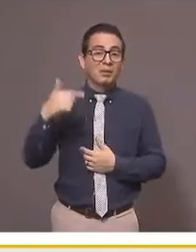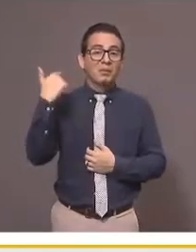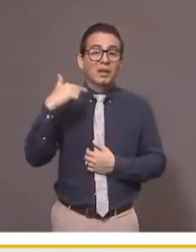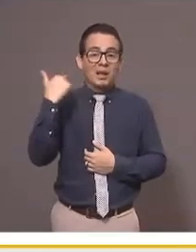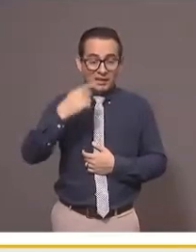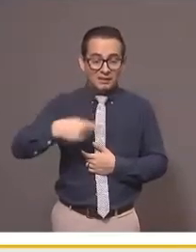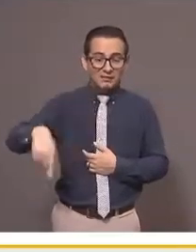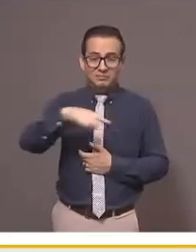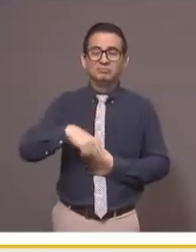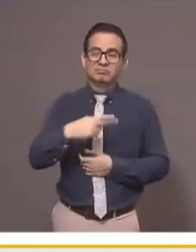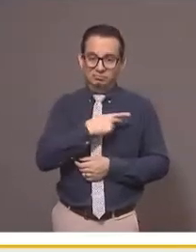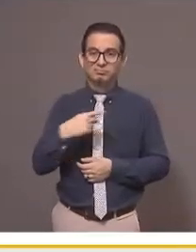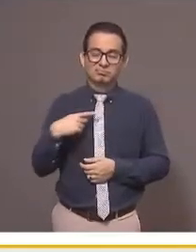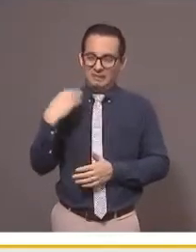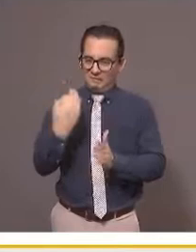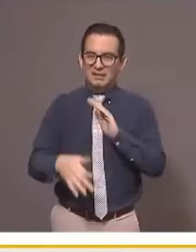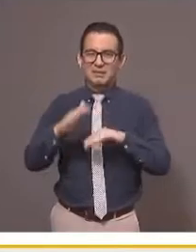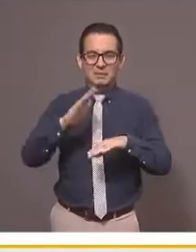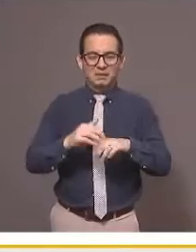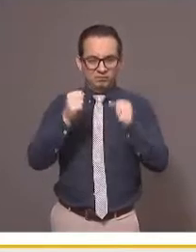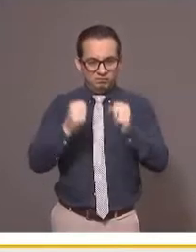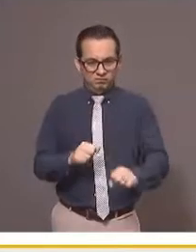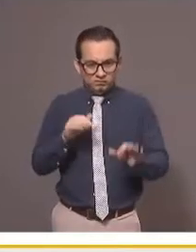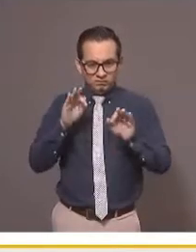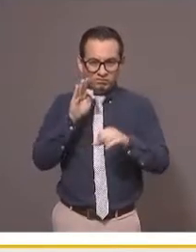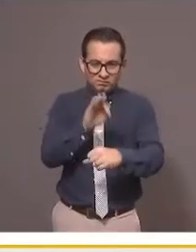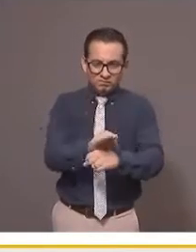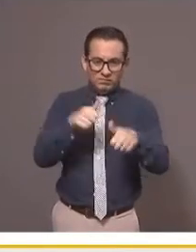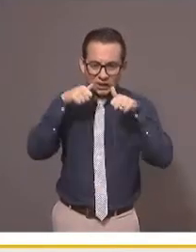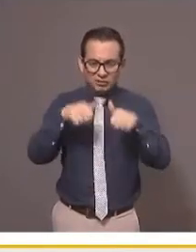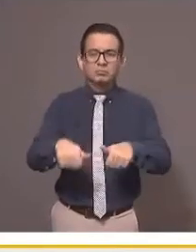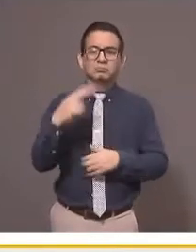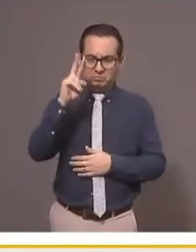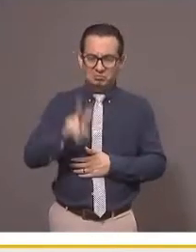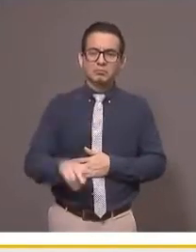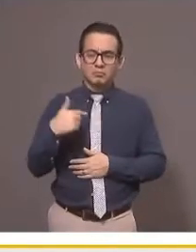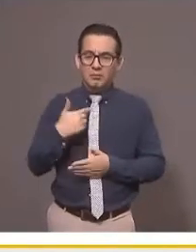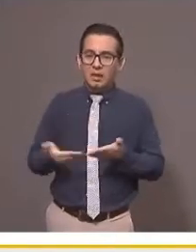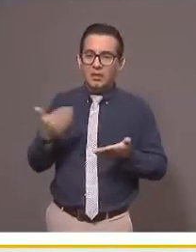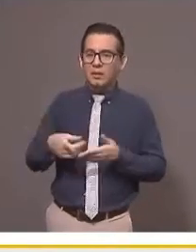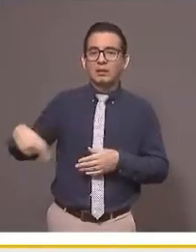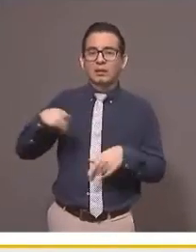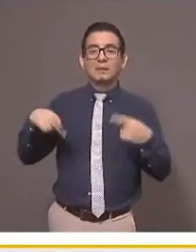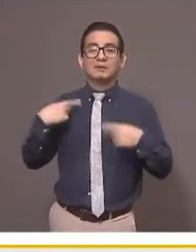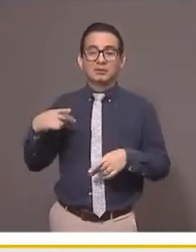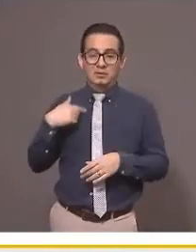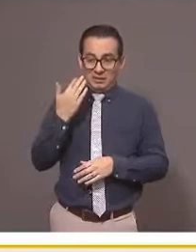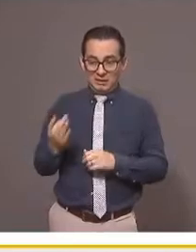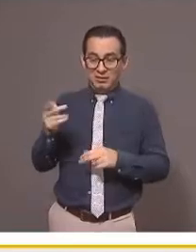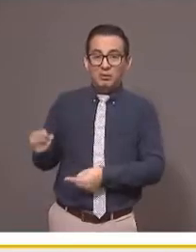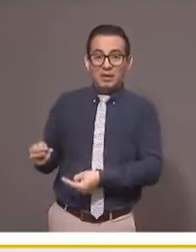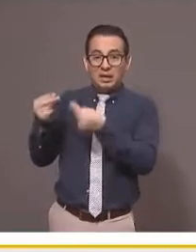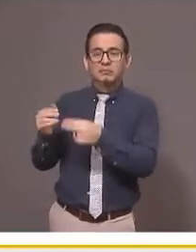una mejora regulatoria importante. Depositar la confianza, sobre todo en las personas que quieren iniciar un pequeño